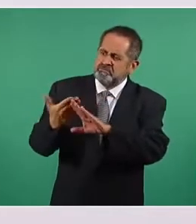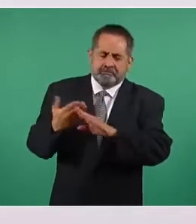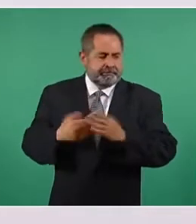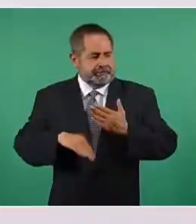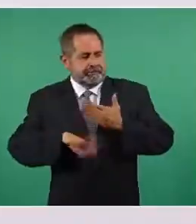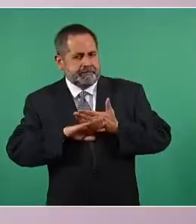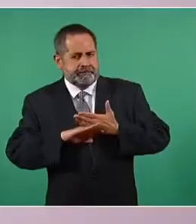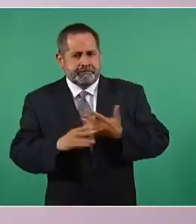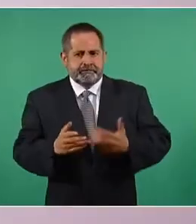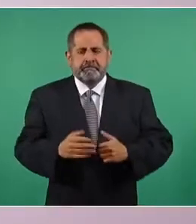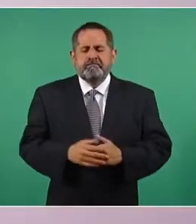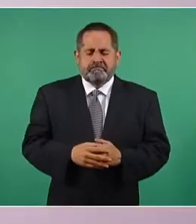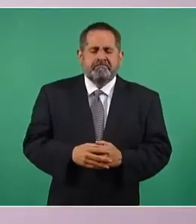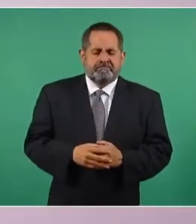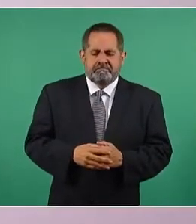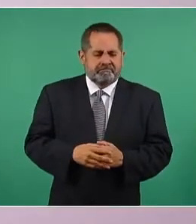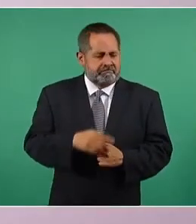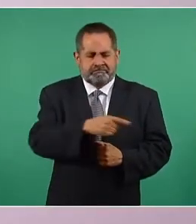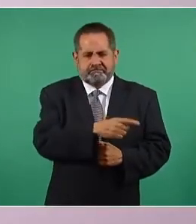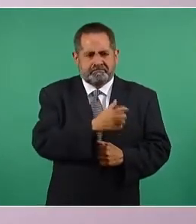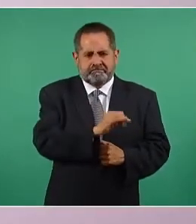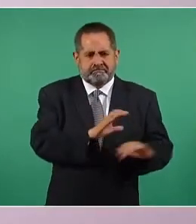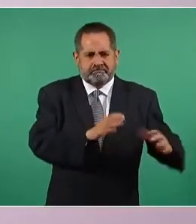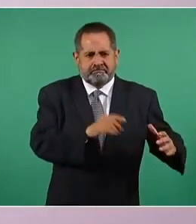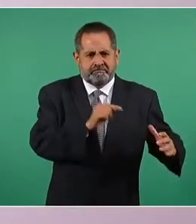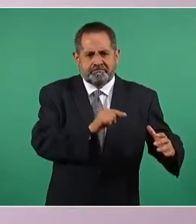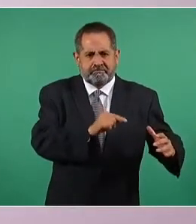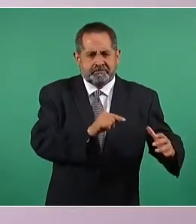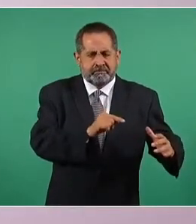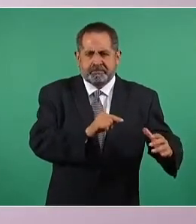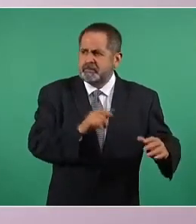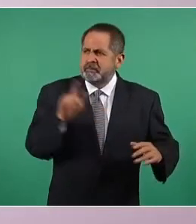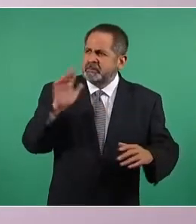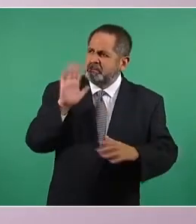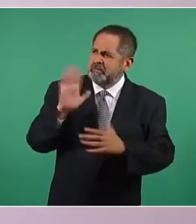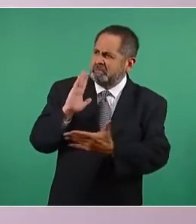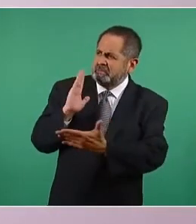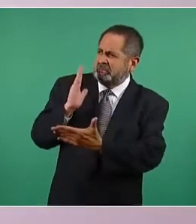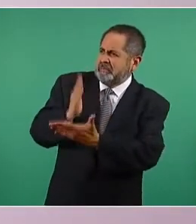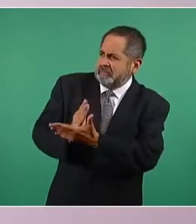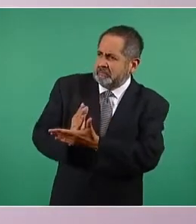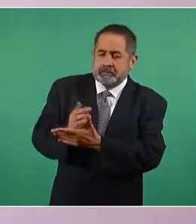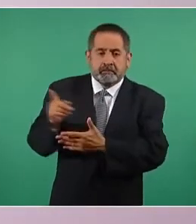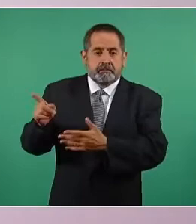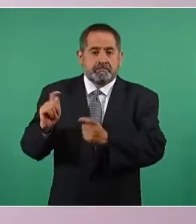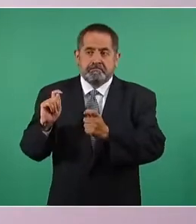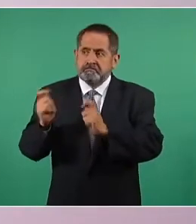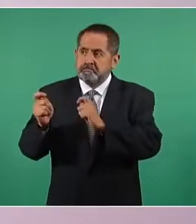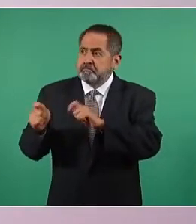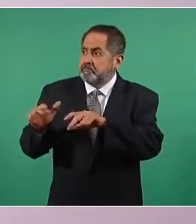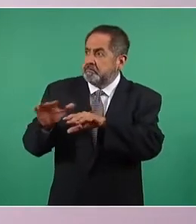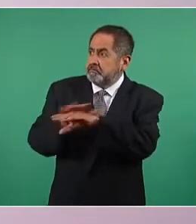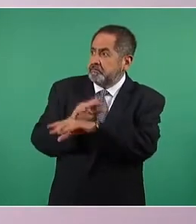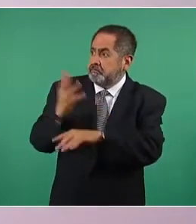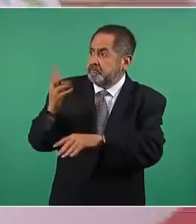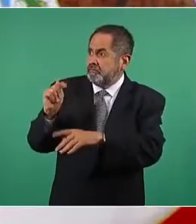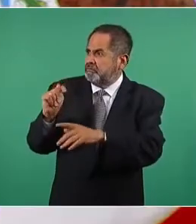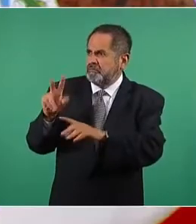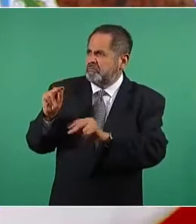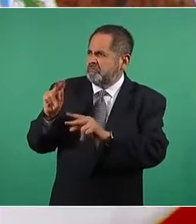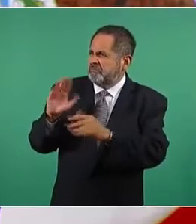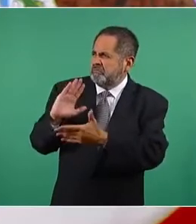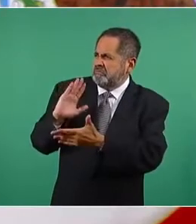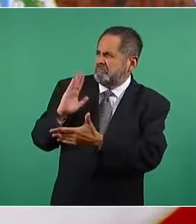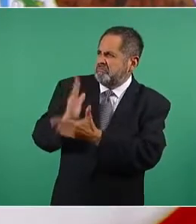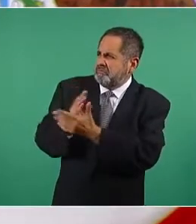para detener el proceso de transformación que